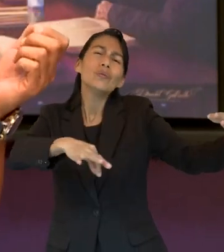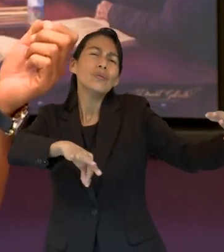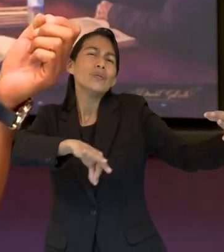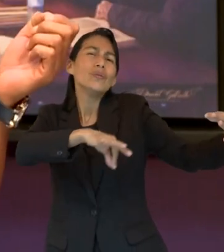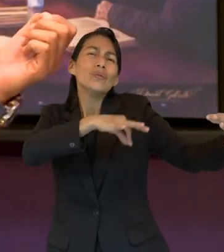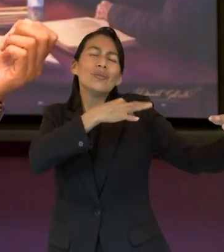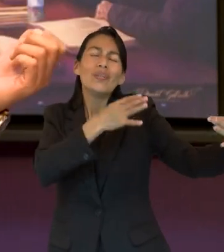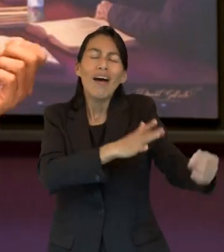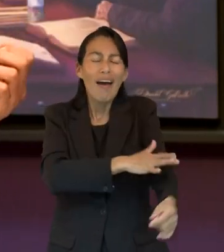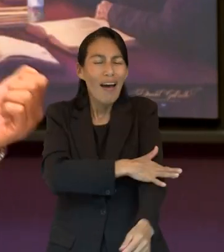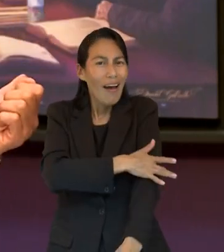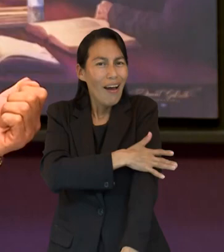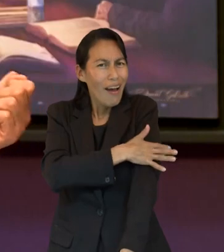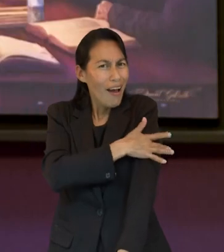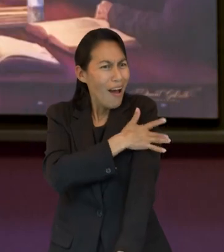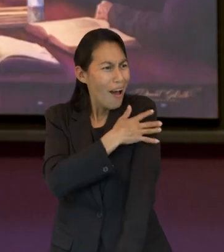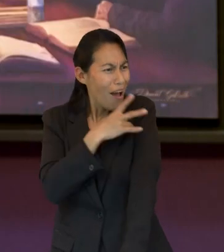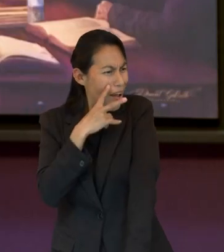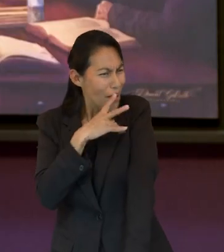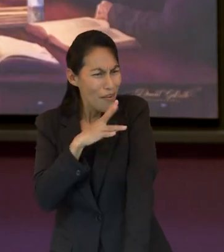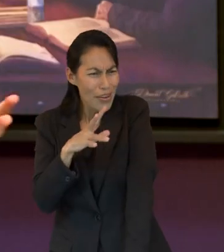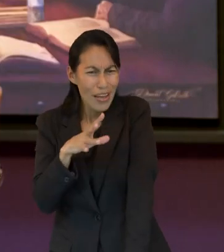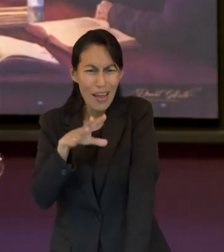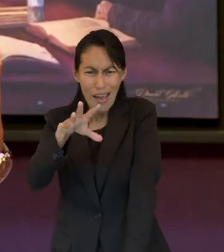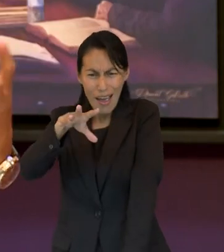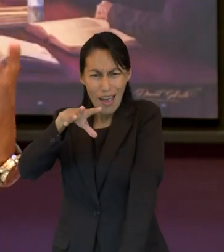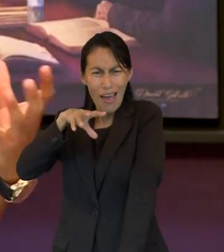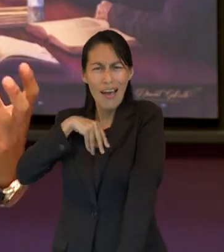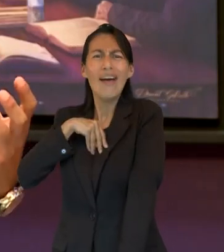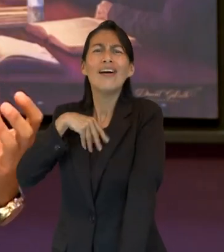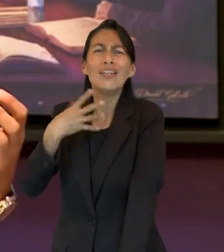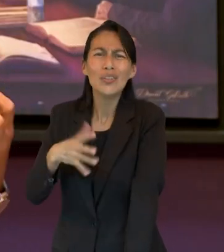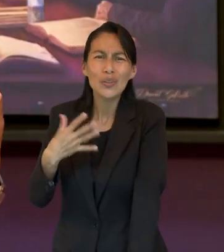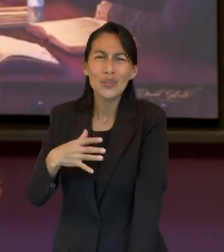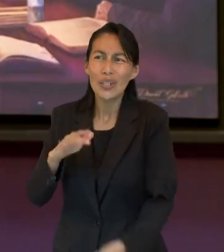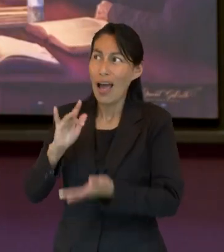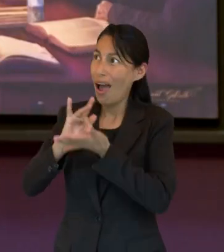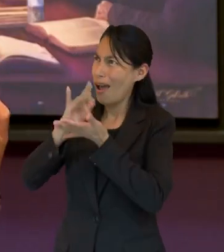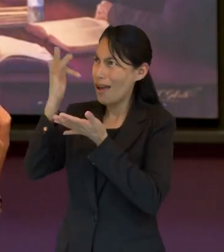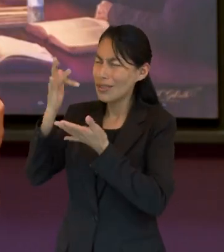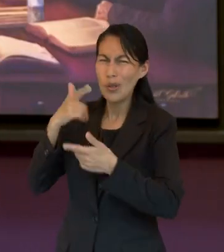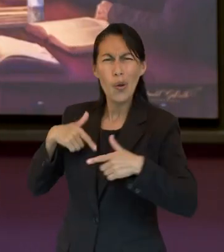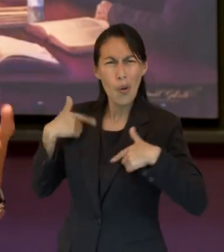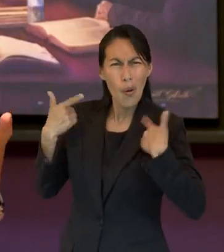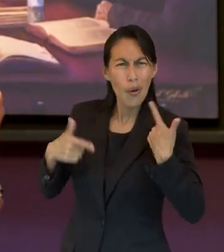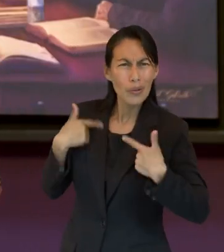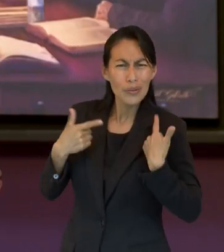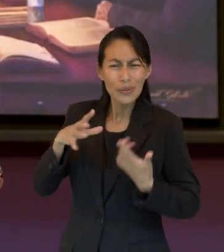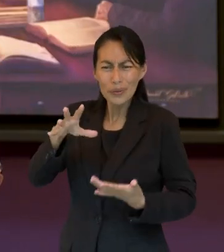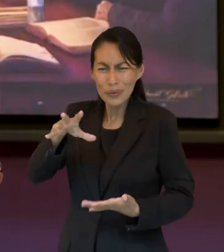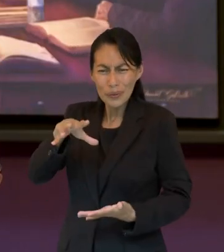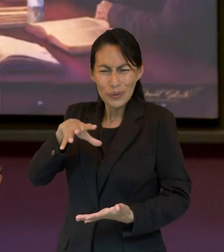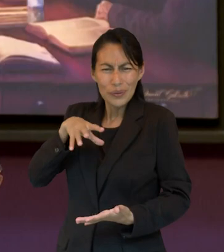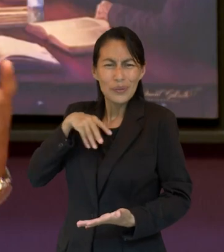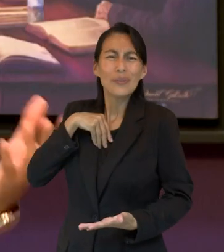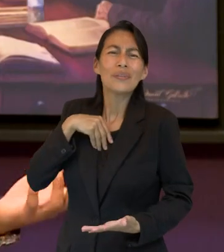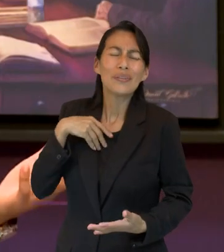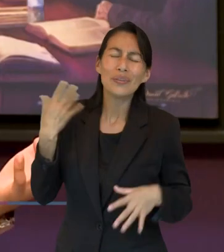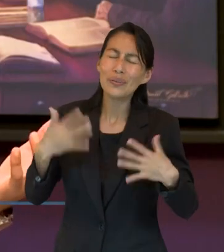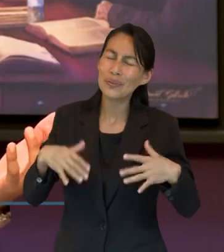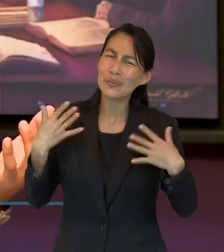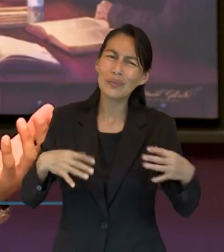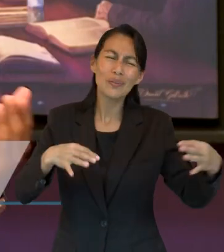emoción lo hace con entusiasmo lo hace con energía se transmite no es cierto esa gratitud ese gozo y ese